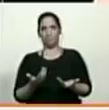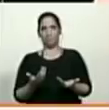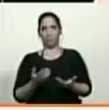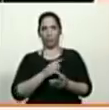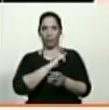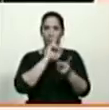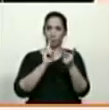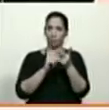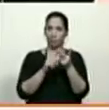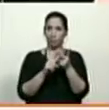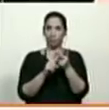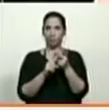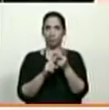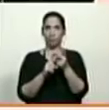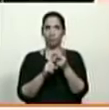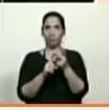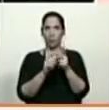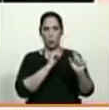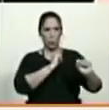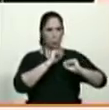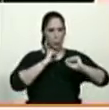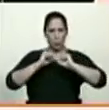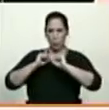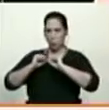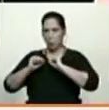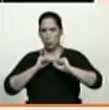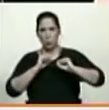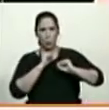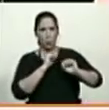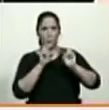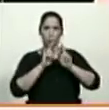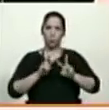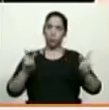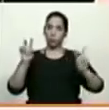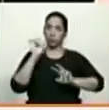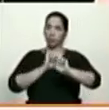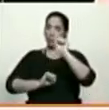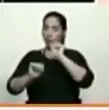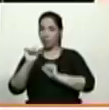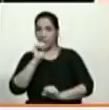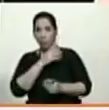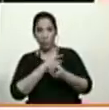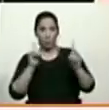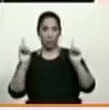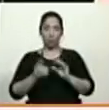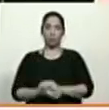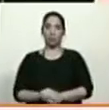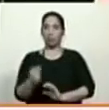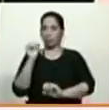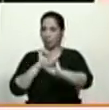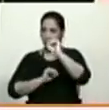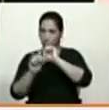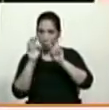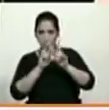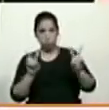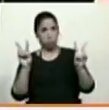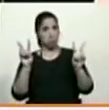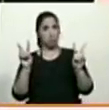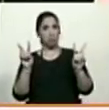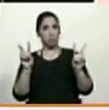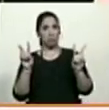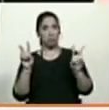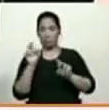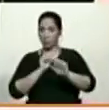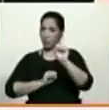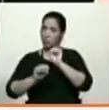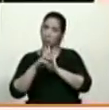Segundo que nada, en movilización activa, pacífica, defendiendo la democracia, defendiendo la paz, defendiendo